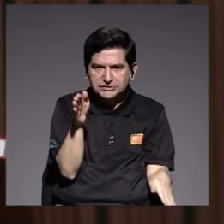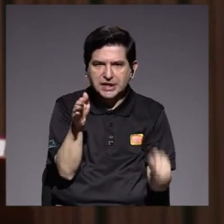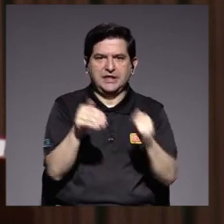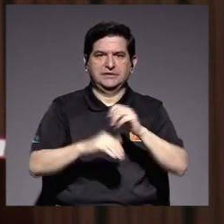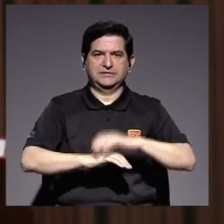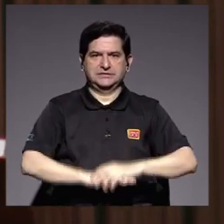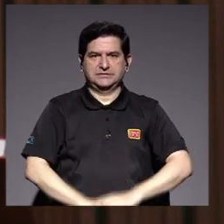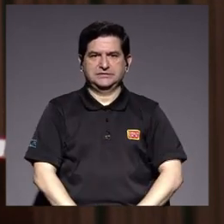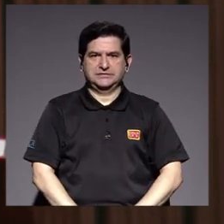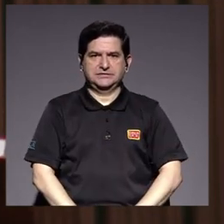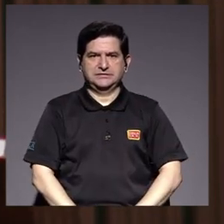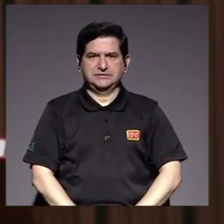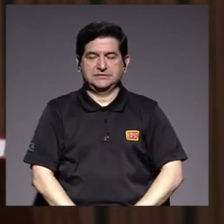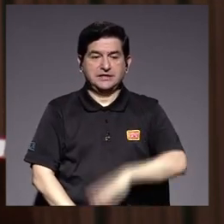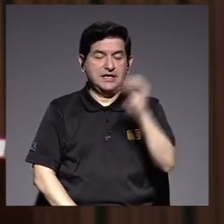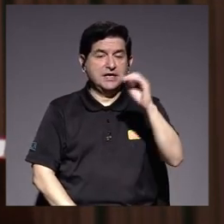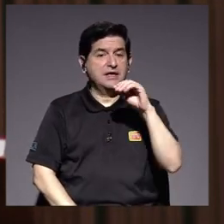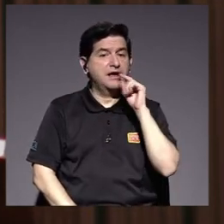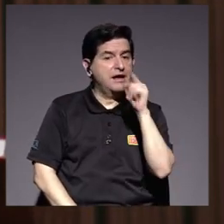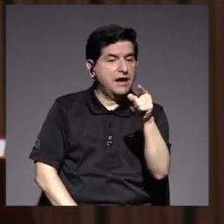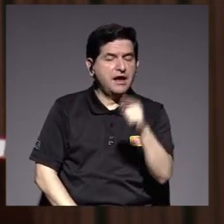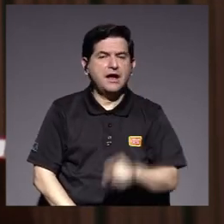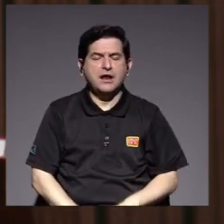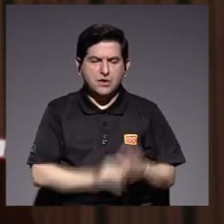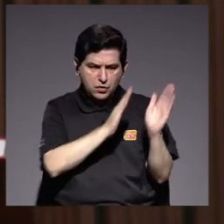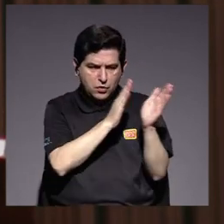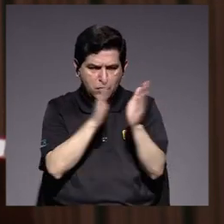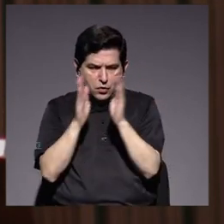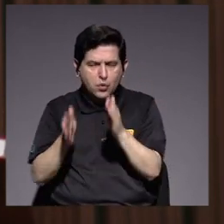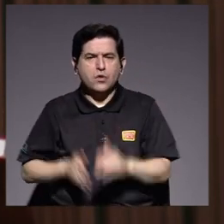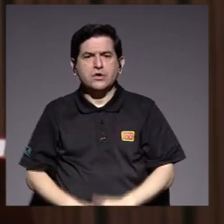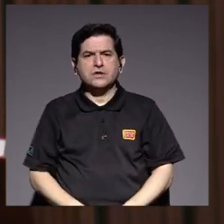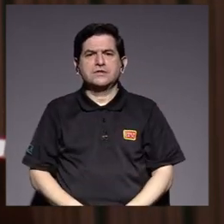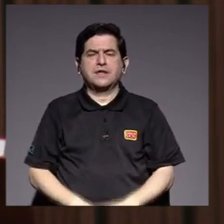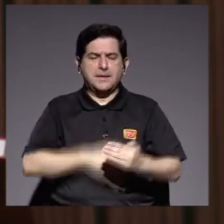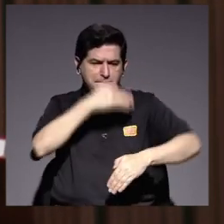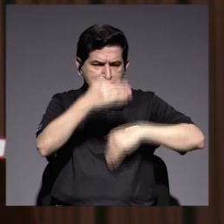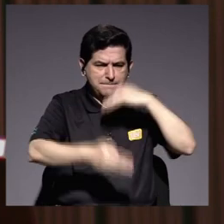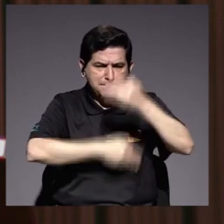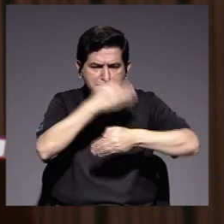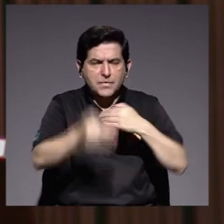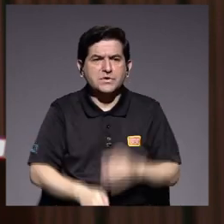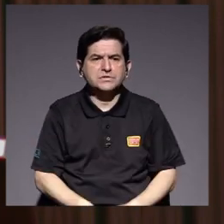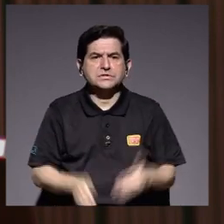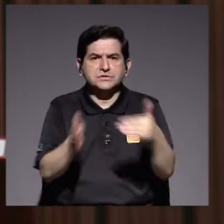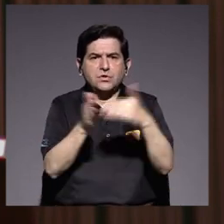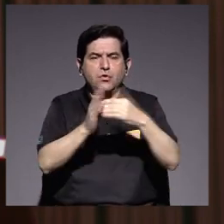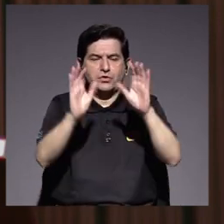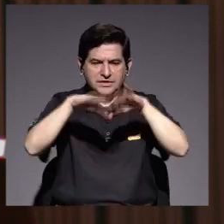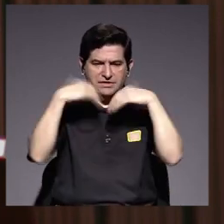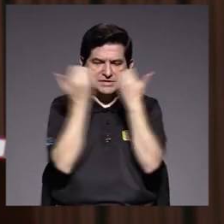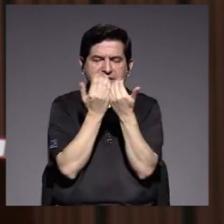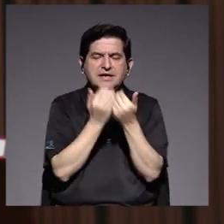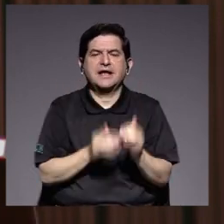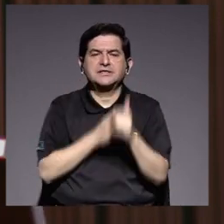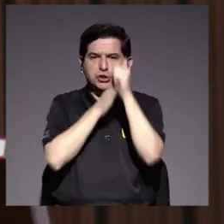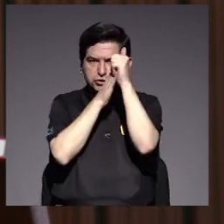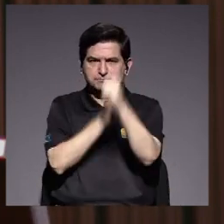República y liderar de forma ordenada el proceso de regreso a clases.